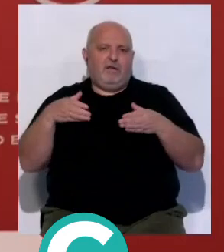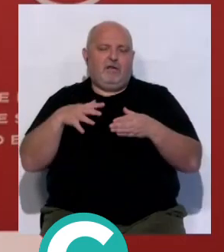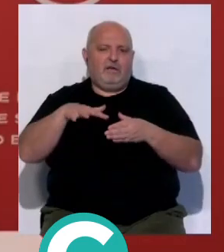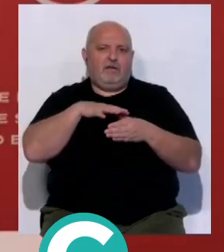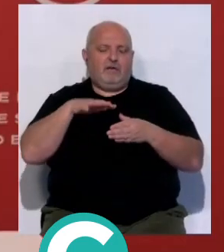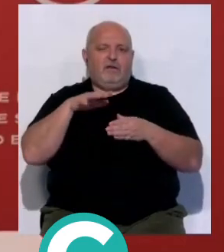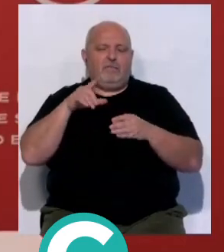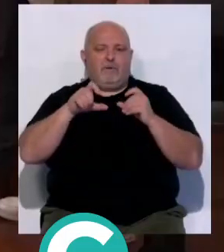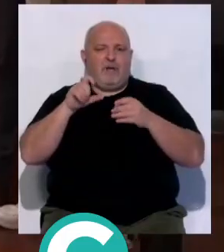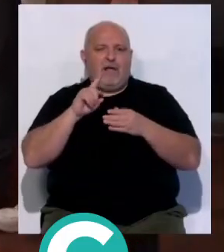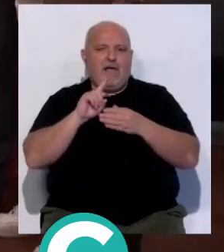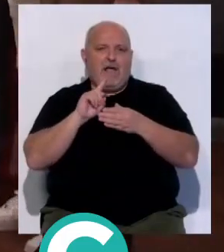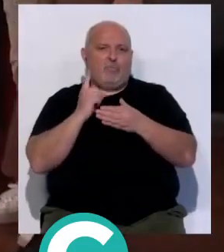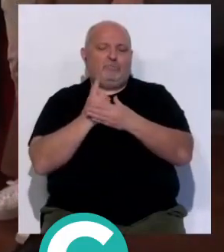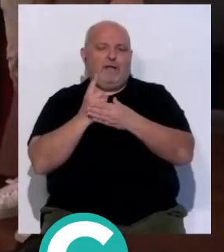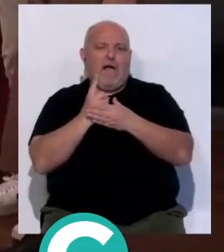trastorno del espectro del autismo.